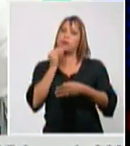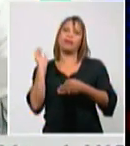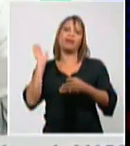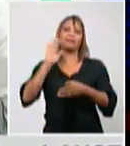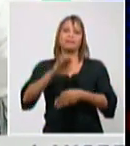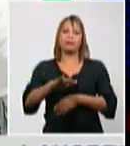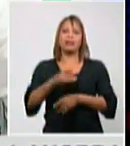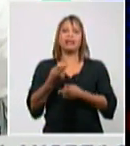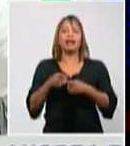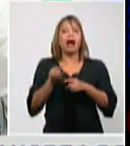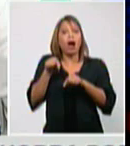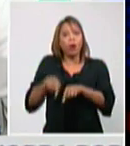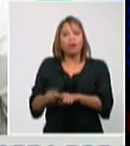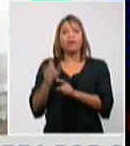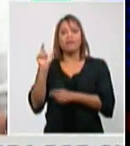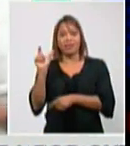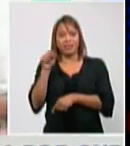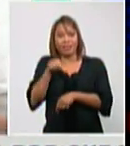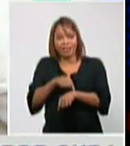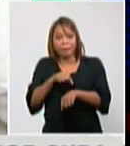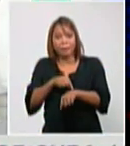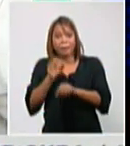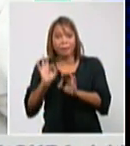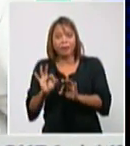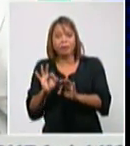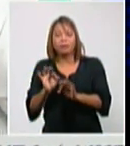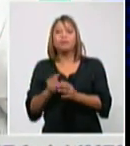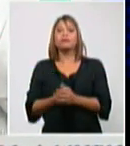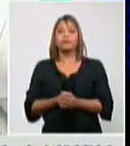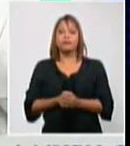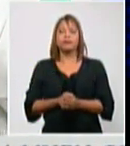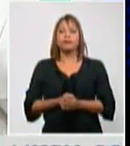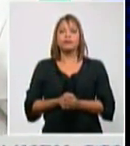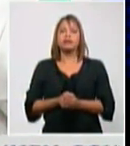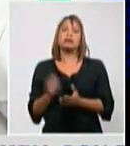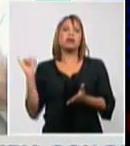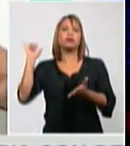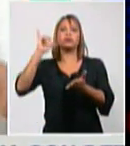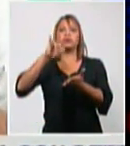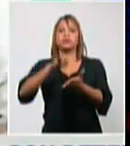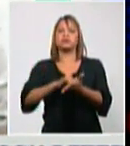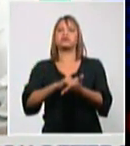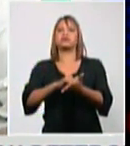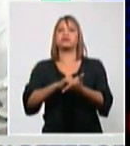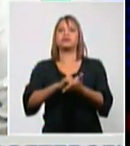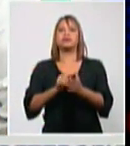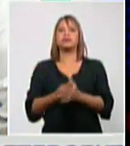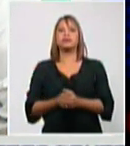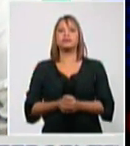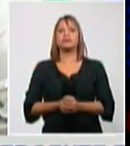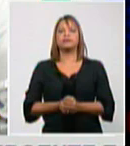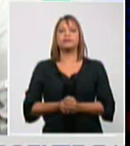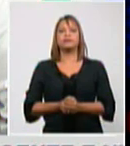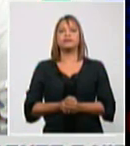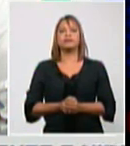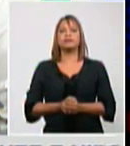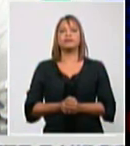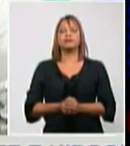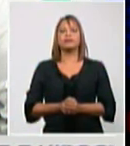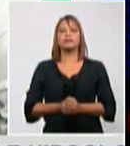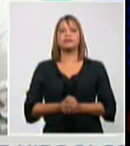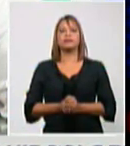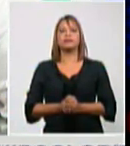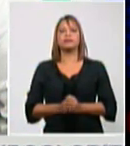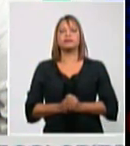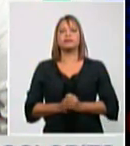esta fecha sabemos que es un momento propicio para la para el arribo de estas